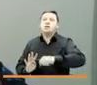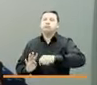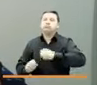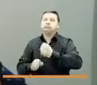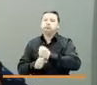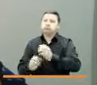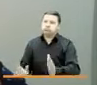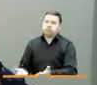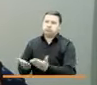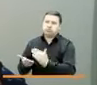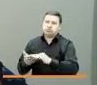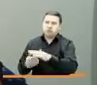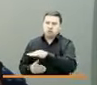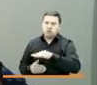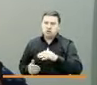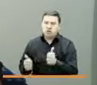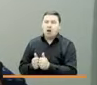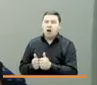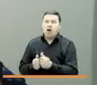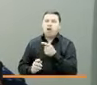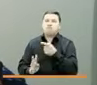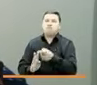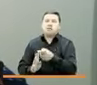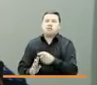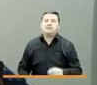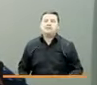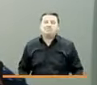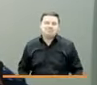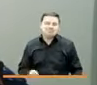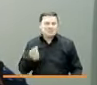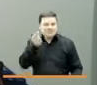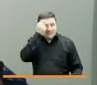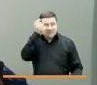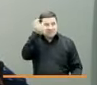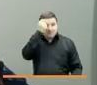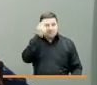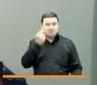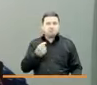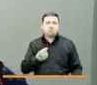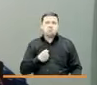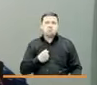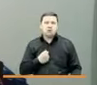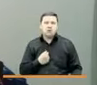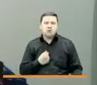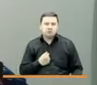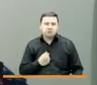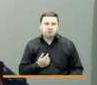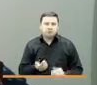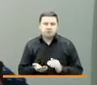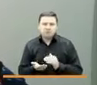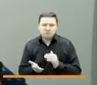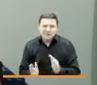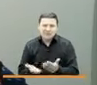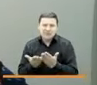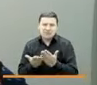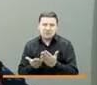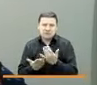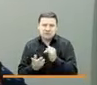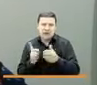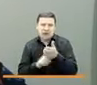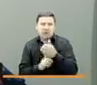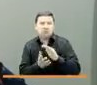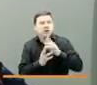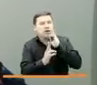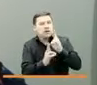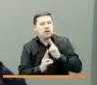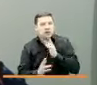adelante a sus comunidades. Nosotros, dentro de la reparación que hemos logrado de la mano